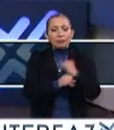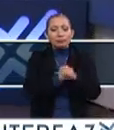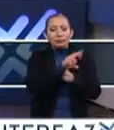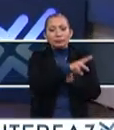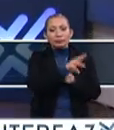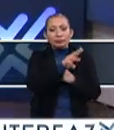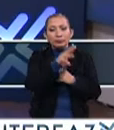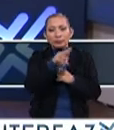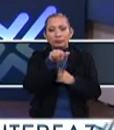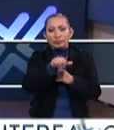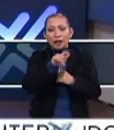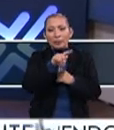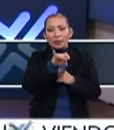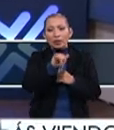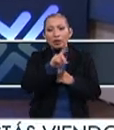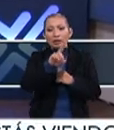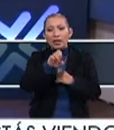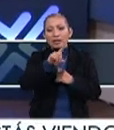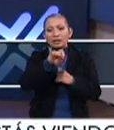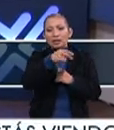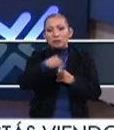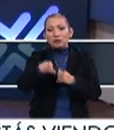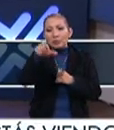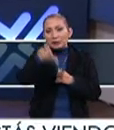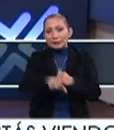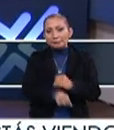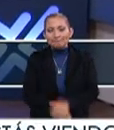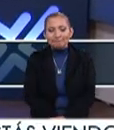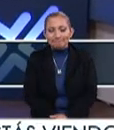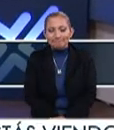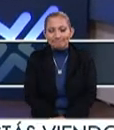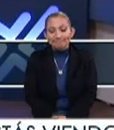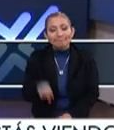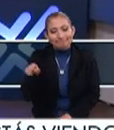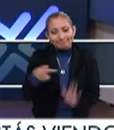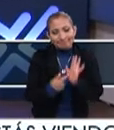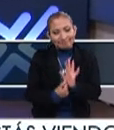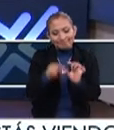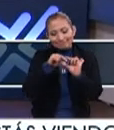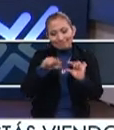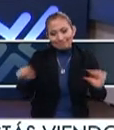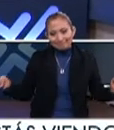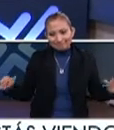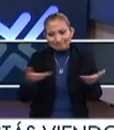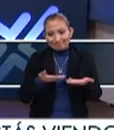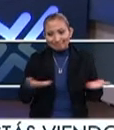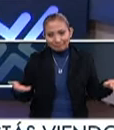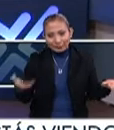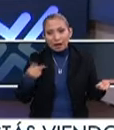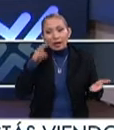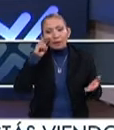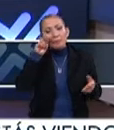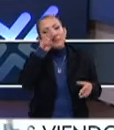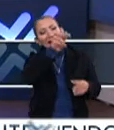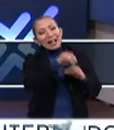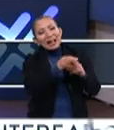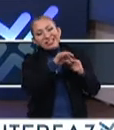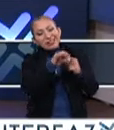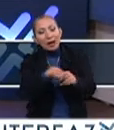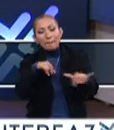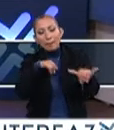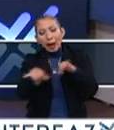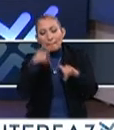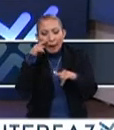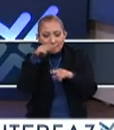Es abiertodediceno.mx Perfecto, está ahí en pantalla, así que pues no queda más que consulten esta guía, este